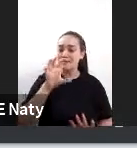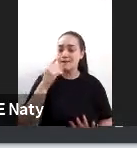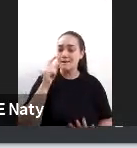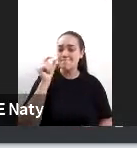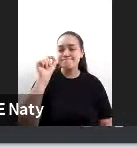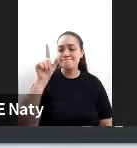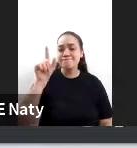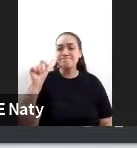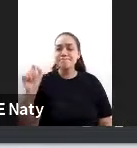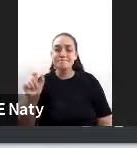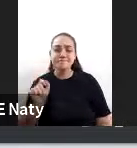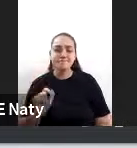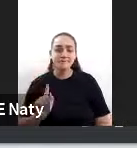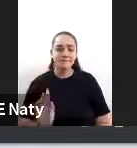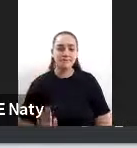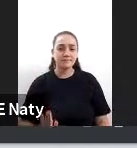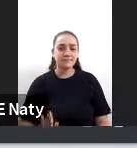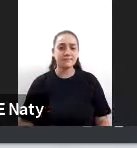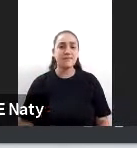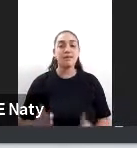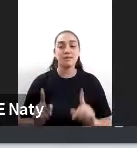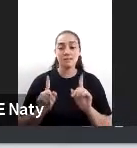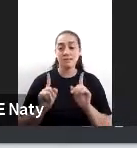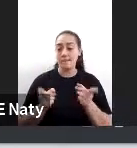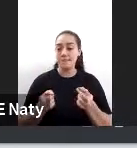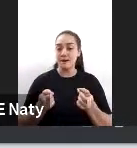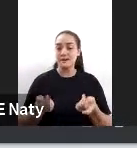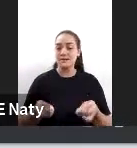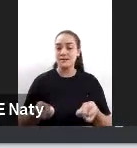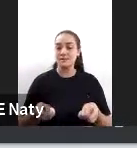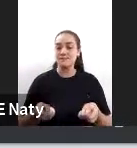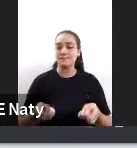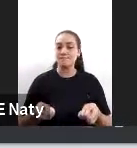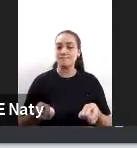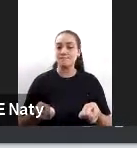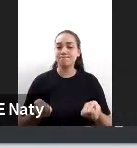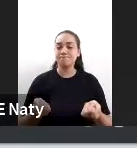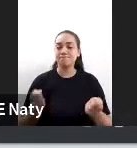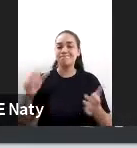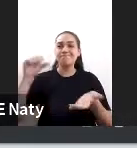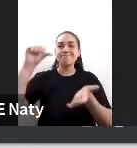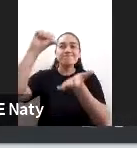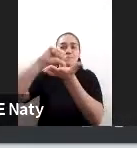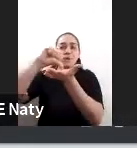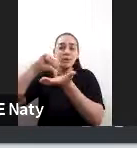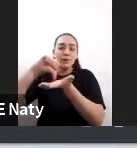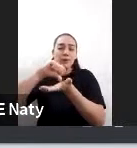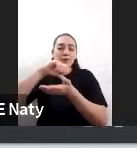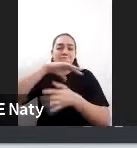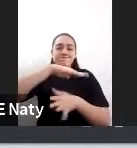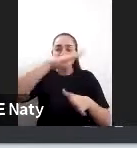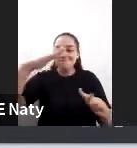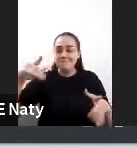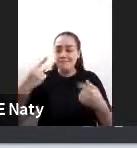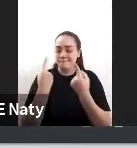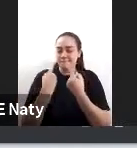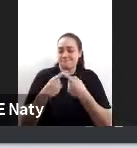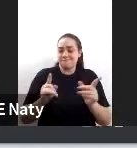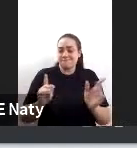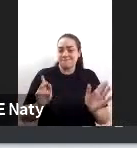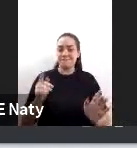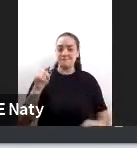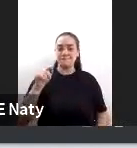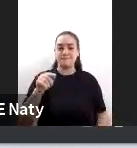sino también por la la geografía tan diversa que tiene nuestro país no es lo mismo pasar un